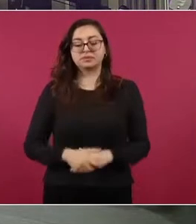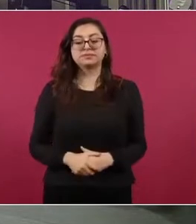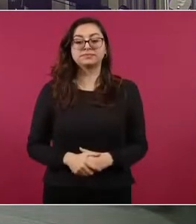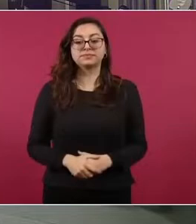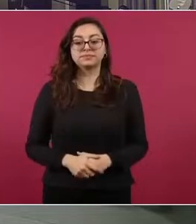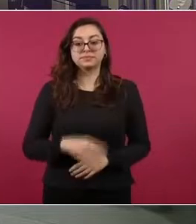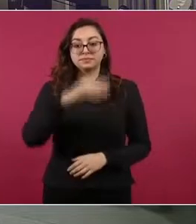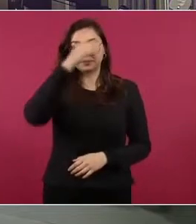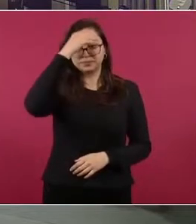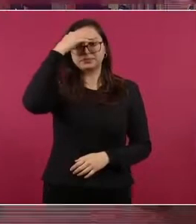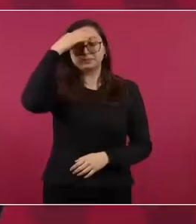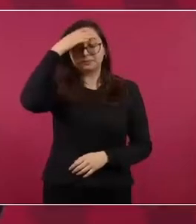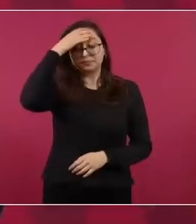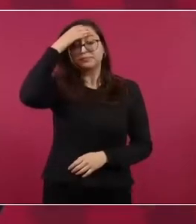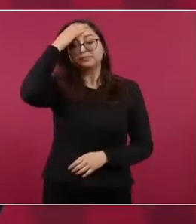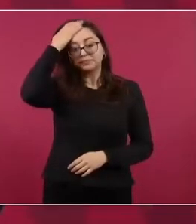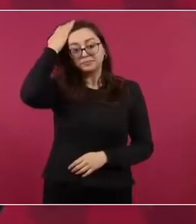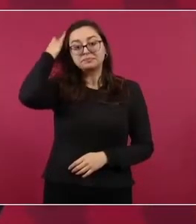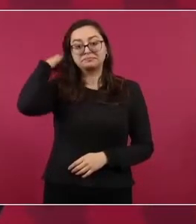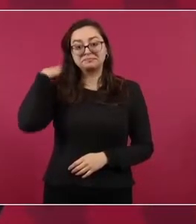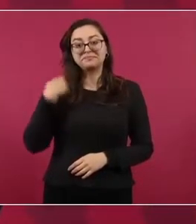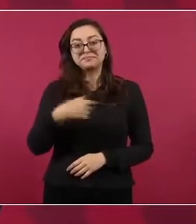no haya mañaneras.